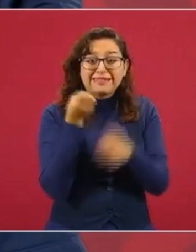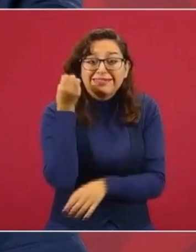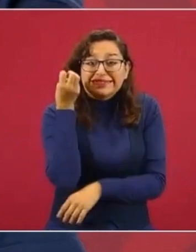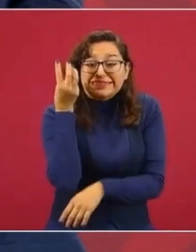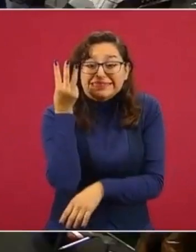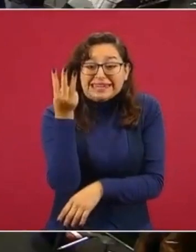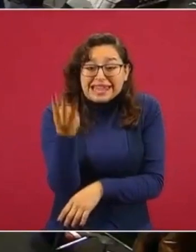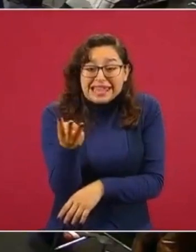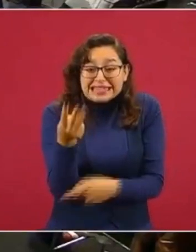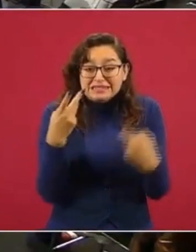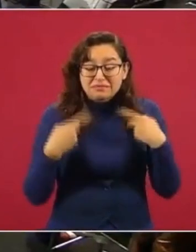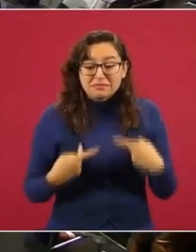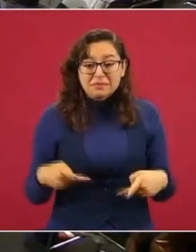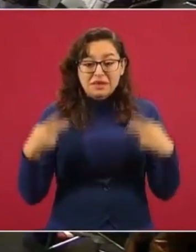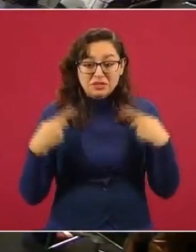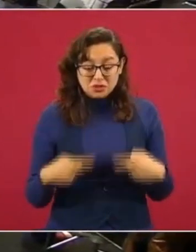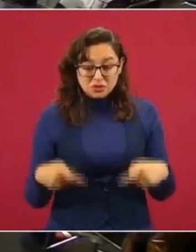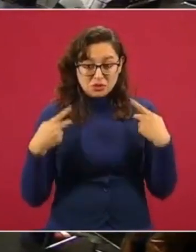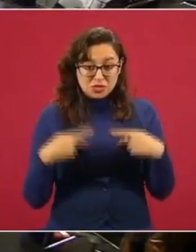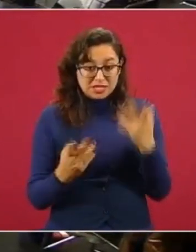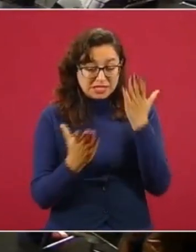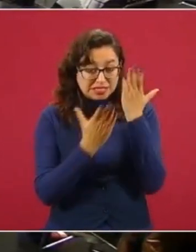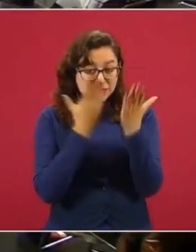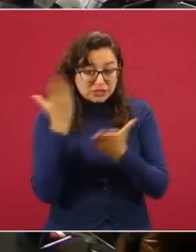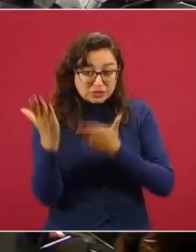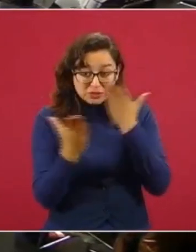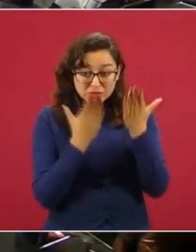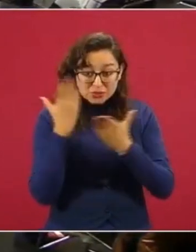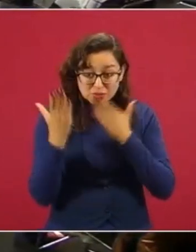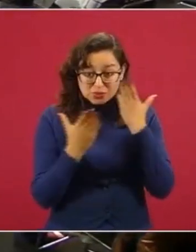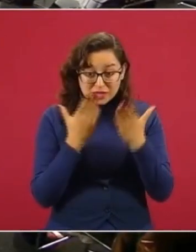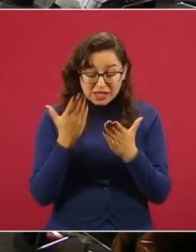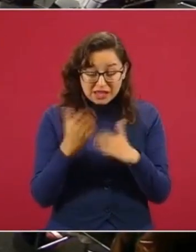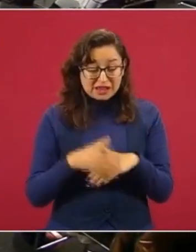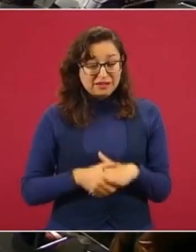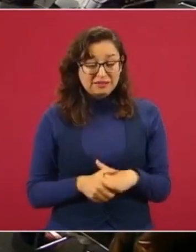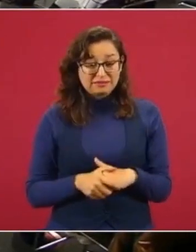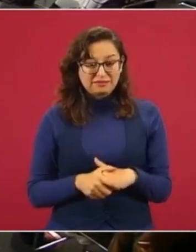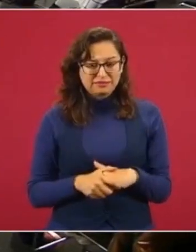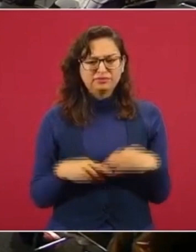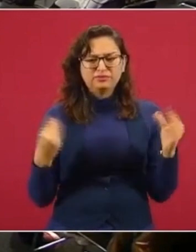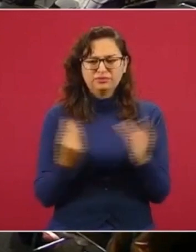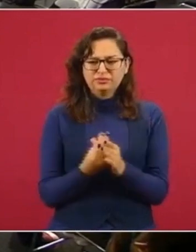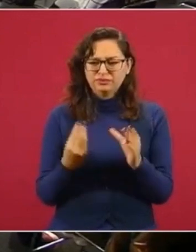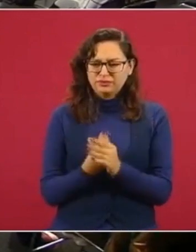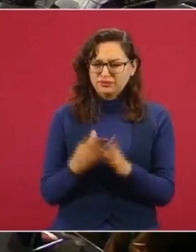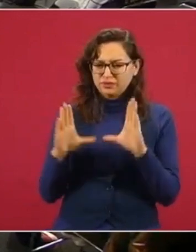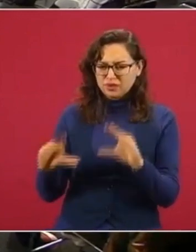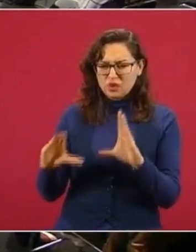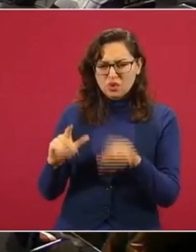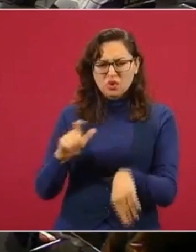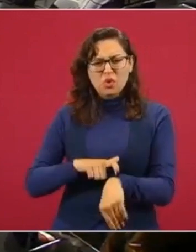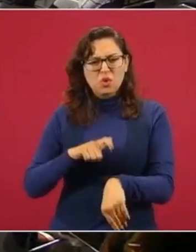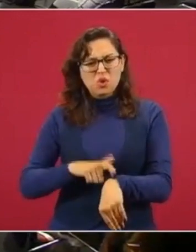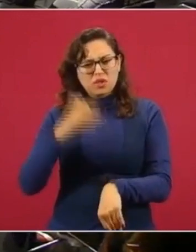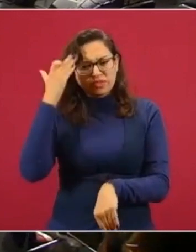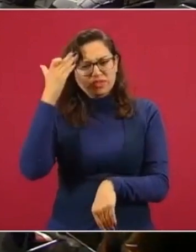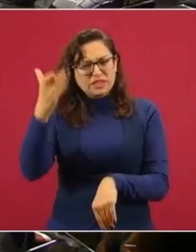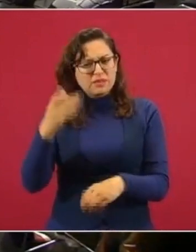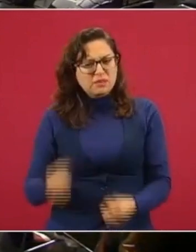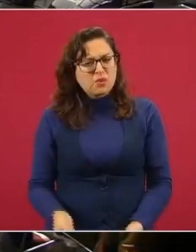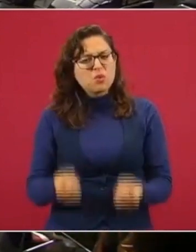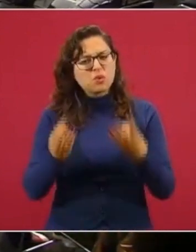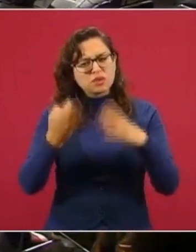¿Saben cuánto tiempo tardaron los cursos de capacitación o el curso de capacitación para tres